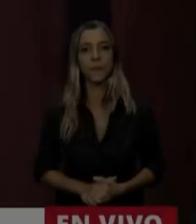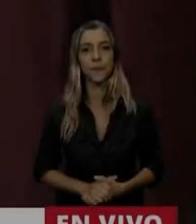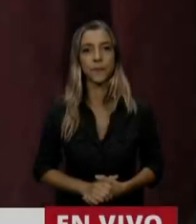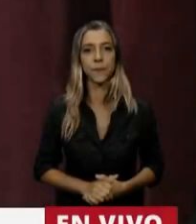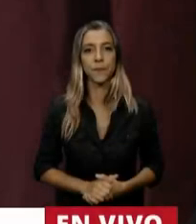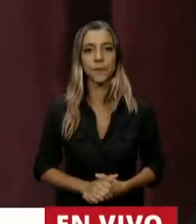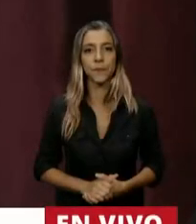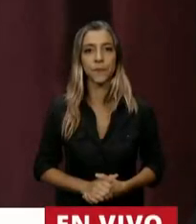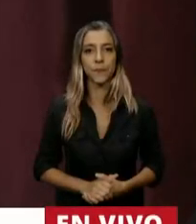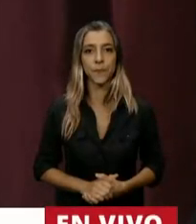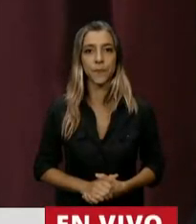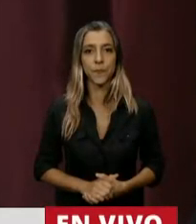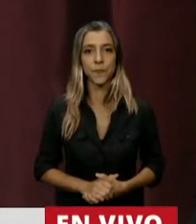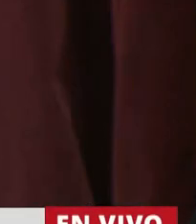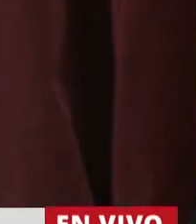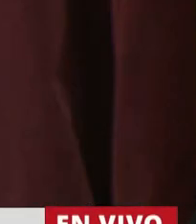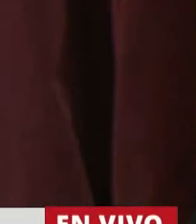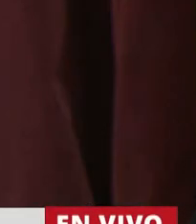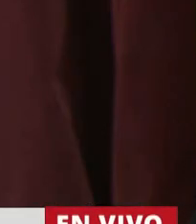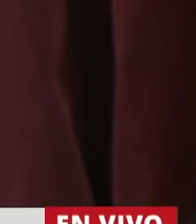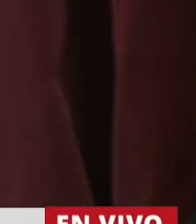Tiene la palabra el diputado Waldo Wolf.